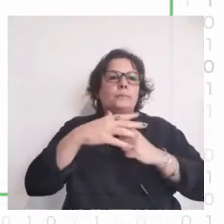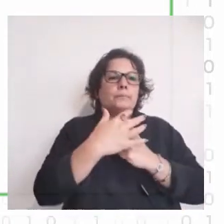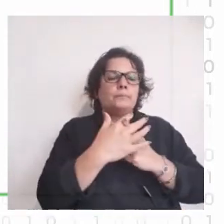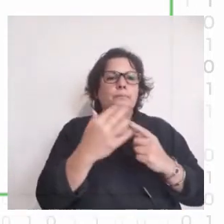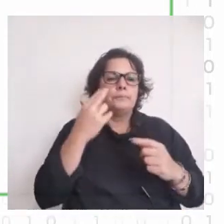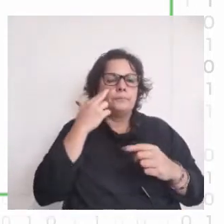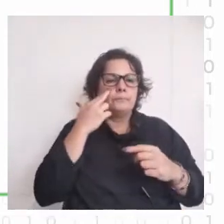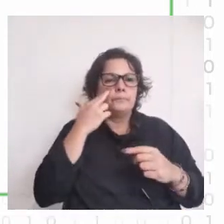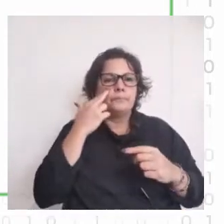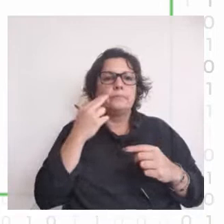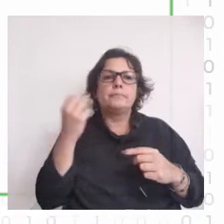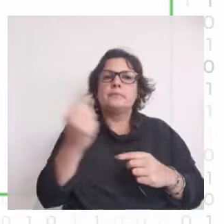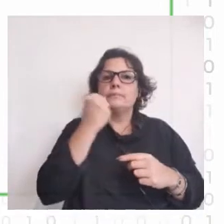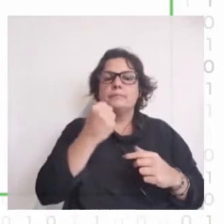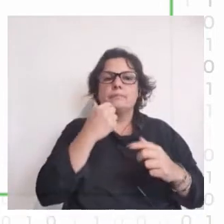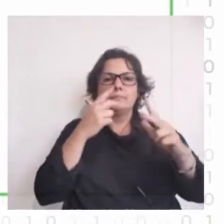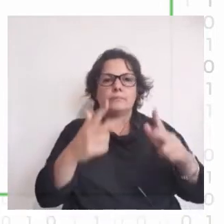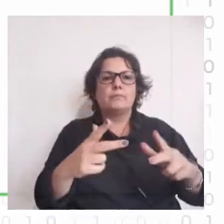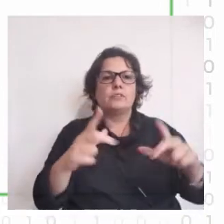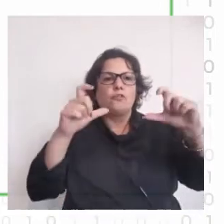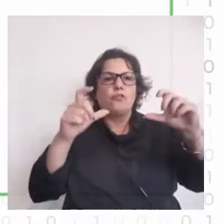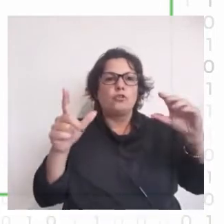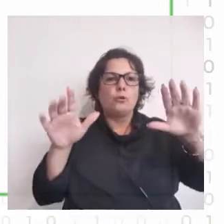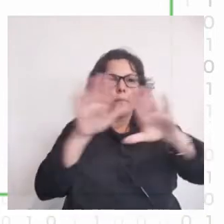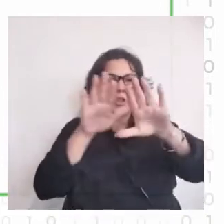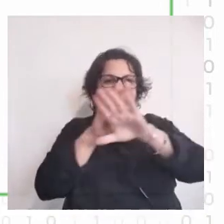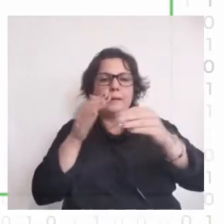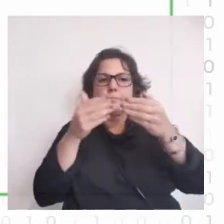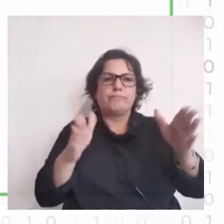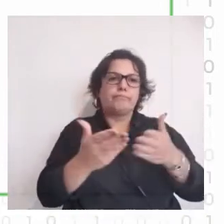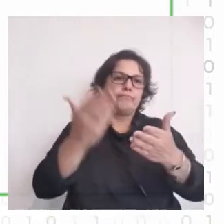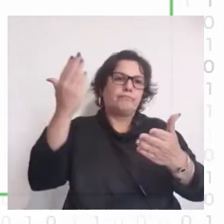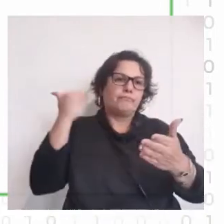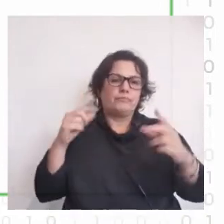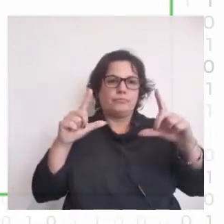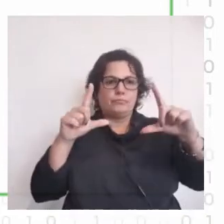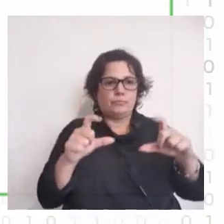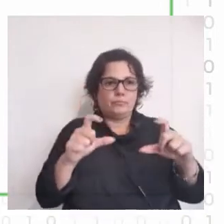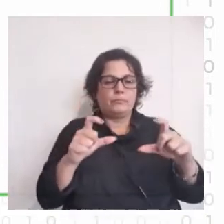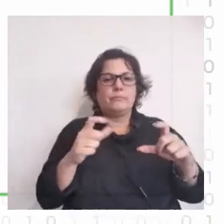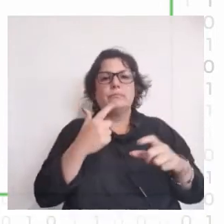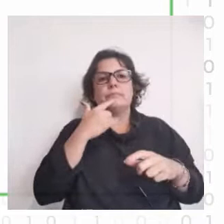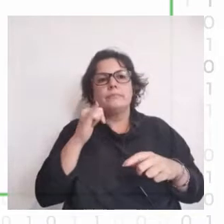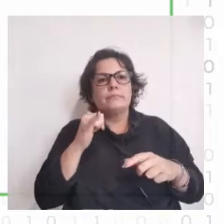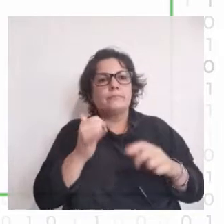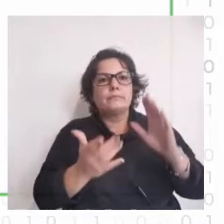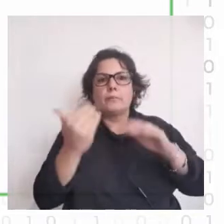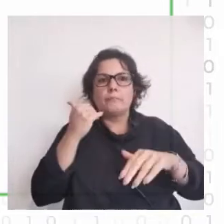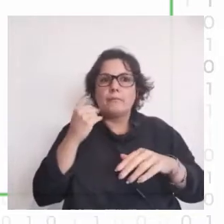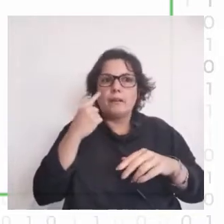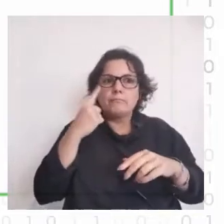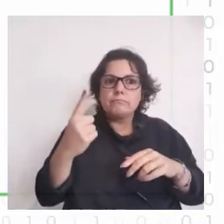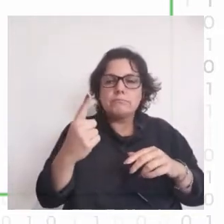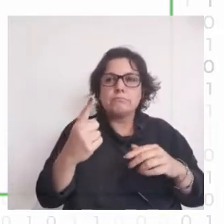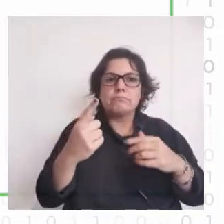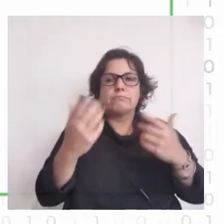importante señalar que los fotomontajes han existido desde el comienzo de la fotografía. Los ejemplos más icónicos en la era de la fotografía